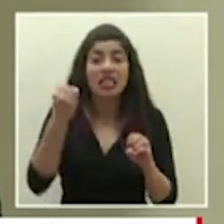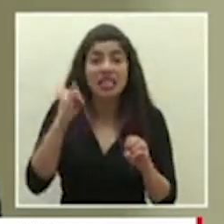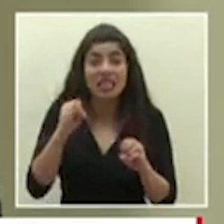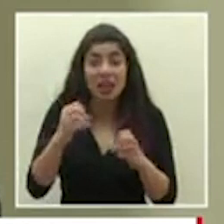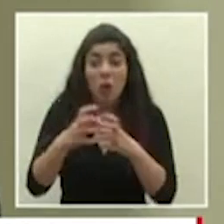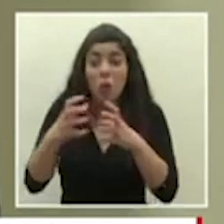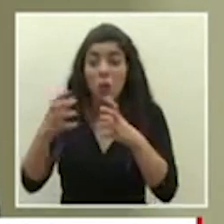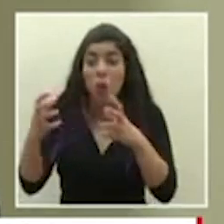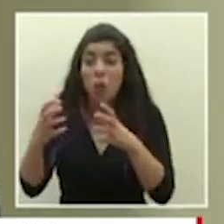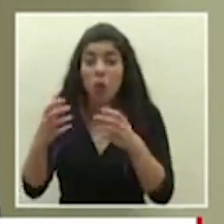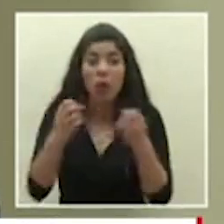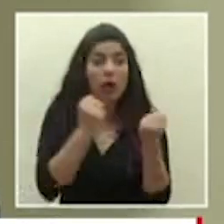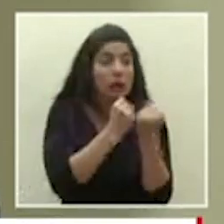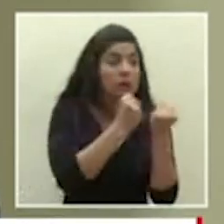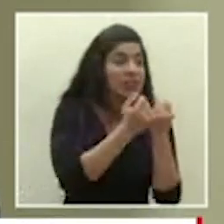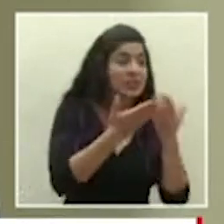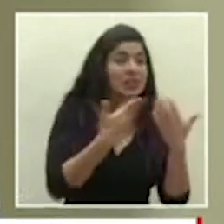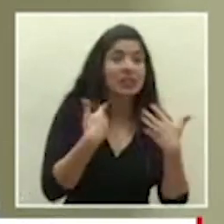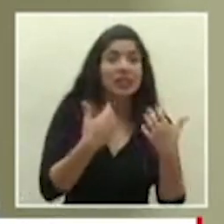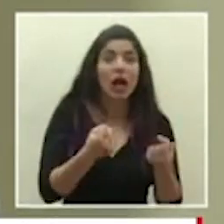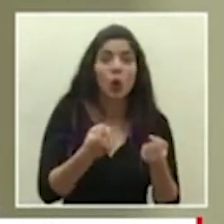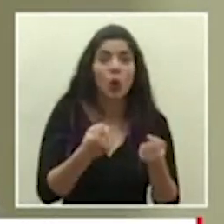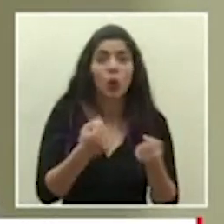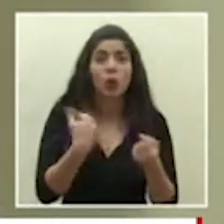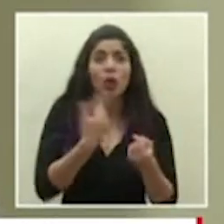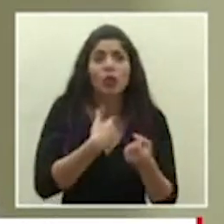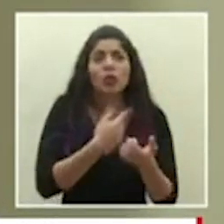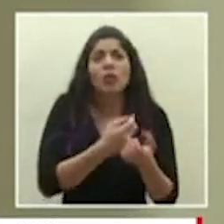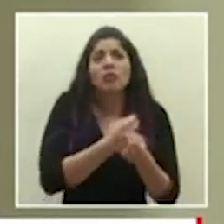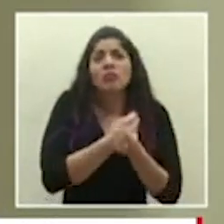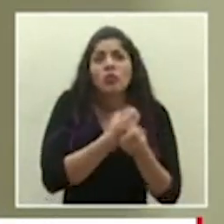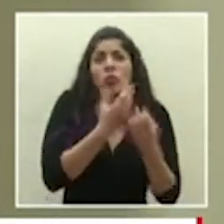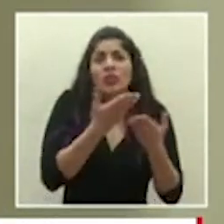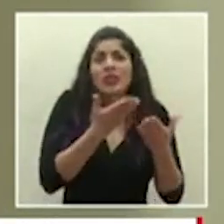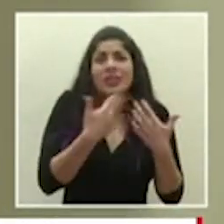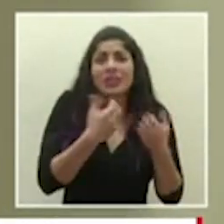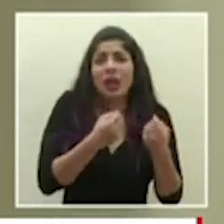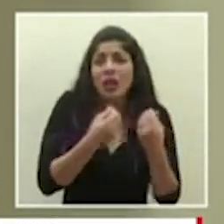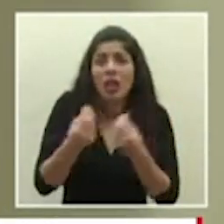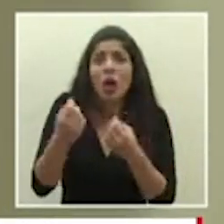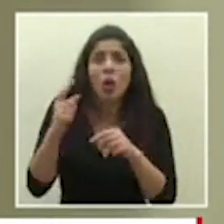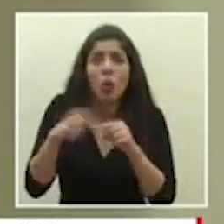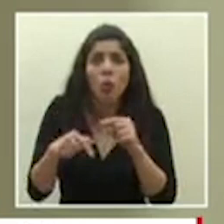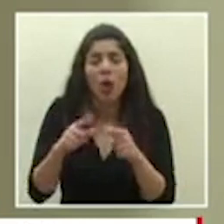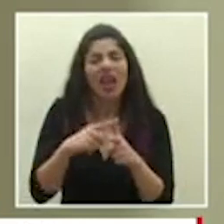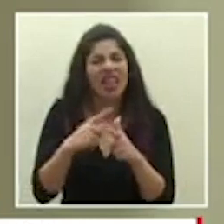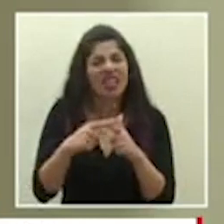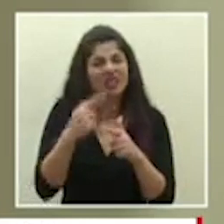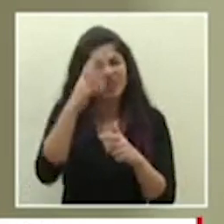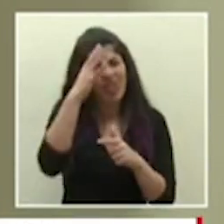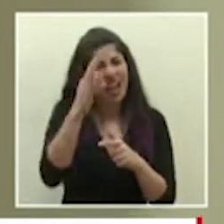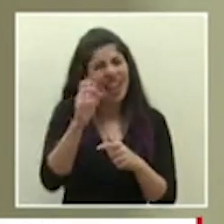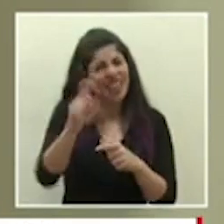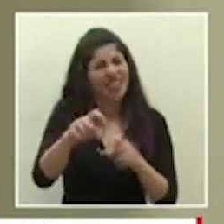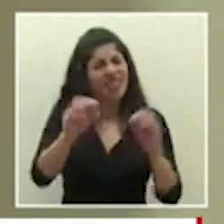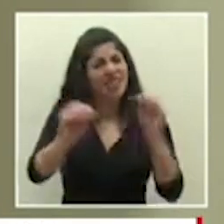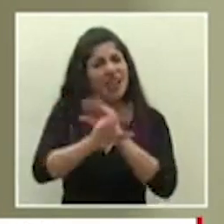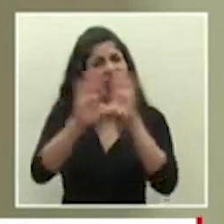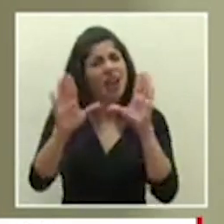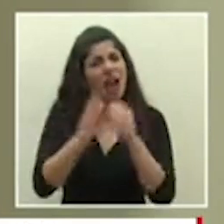una cabida a los servicios de salud que tanto apreciamos así que yo creo que aquí tenemos que ser muy claros